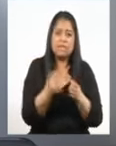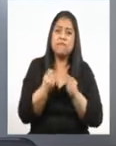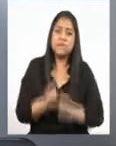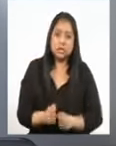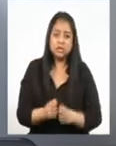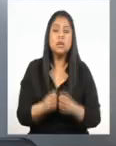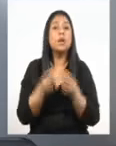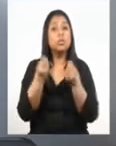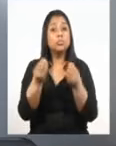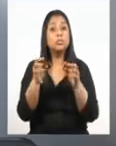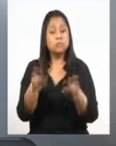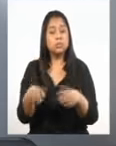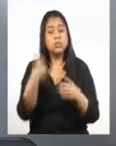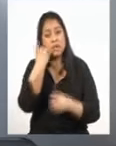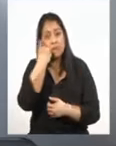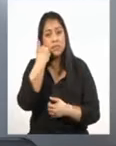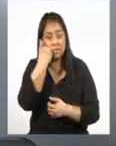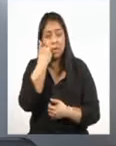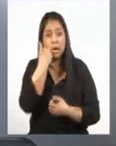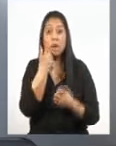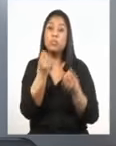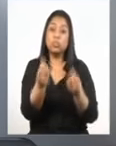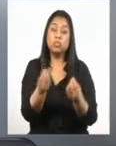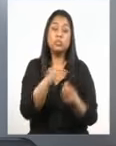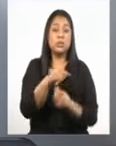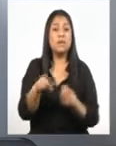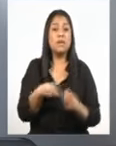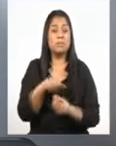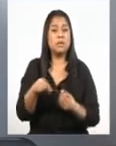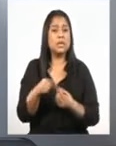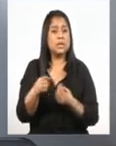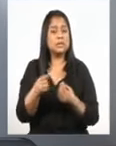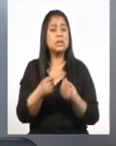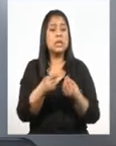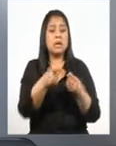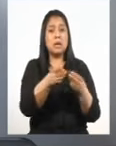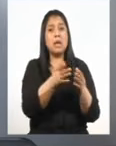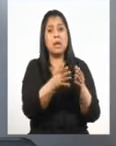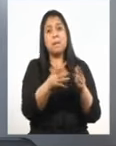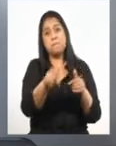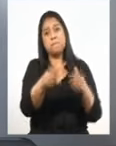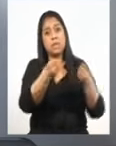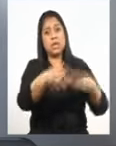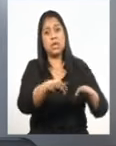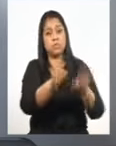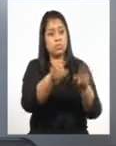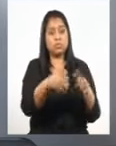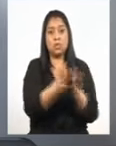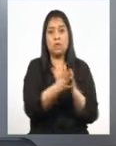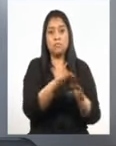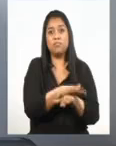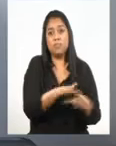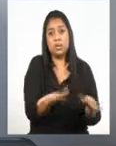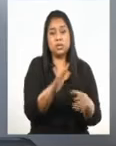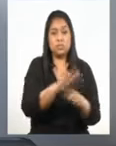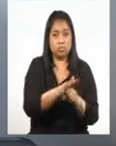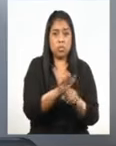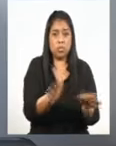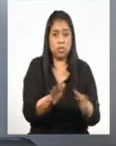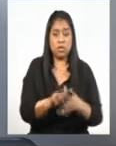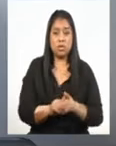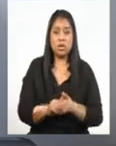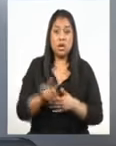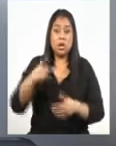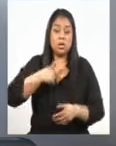enfermado. Lamentablemente, muchas familias han perdido a un ser querido. Y, como presidente,